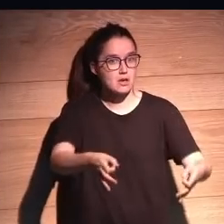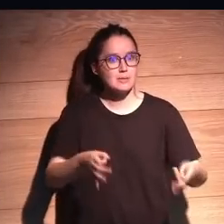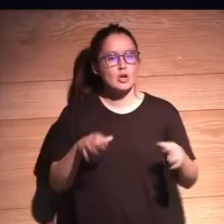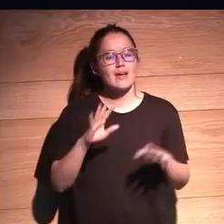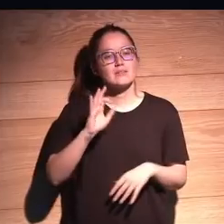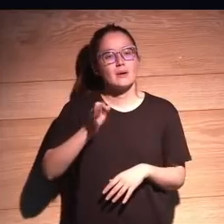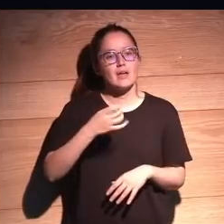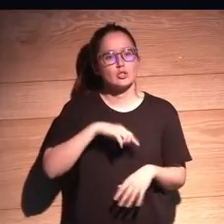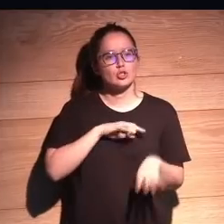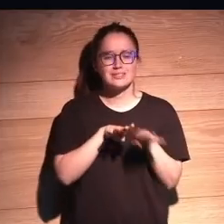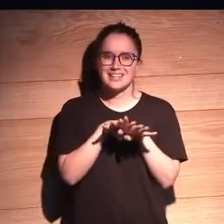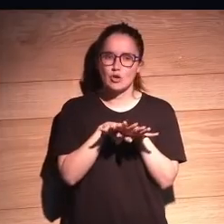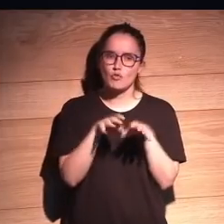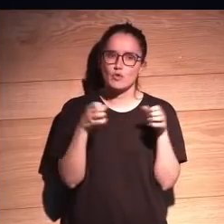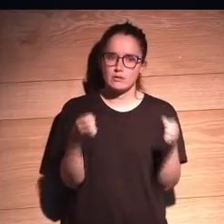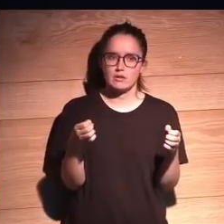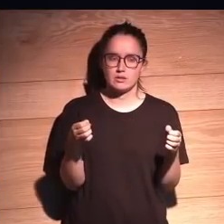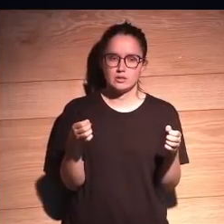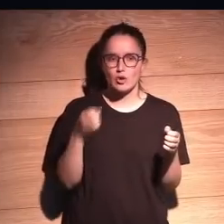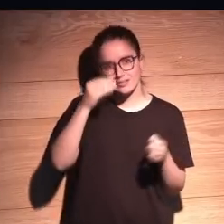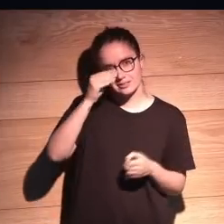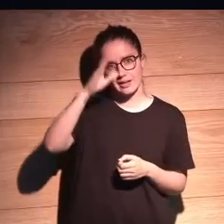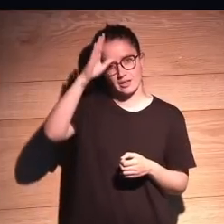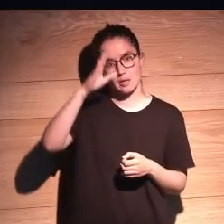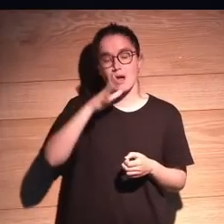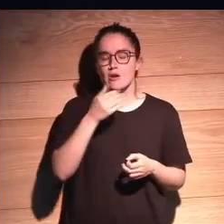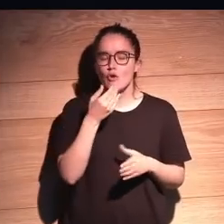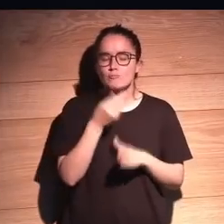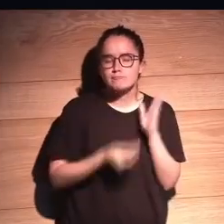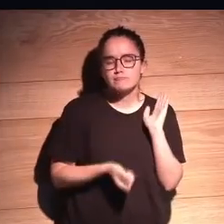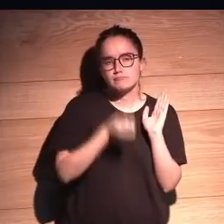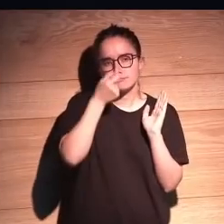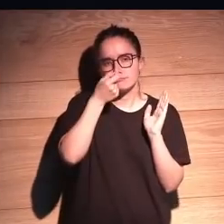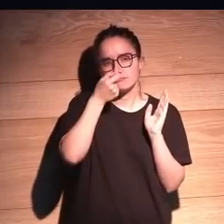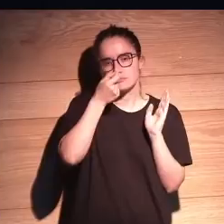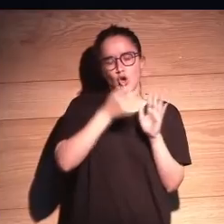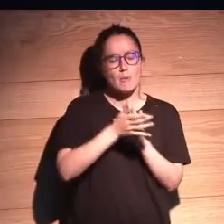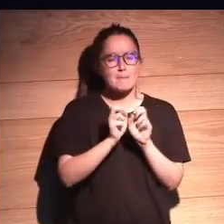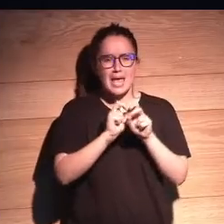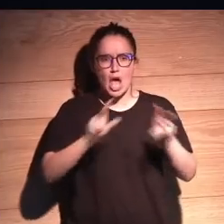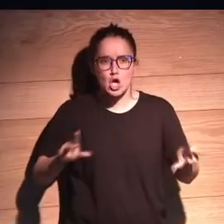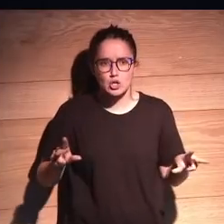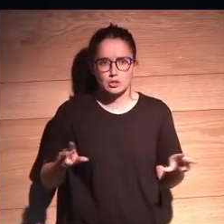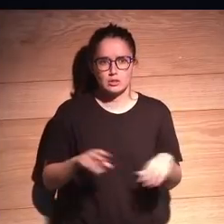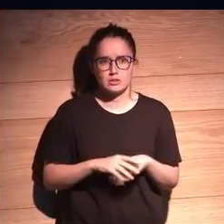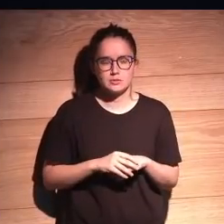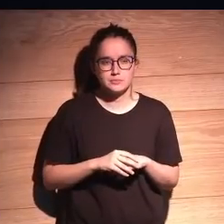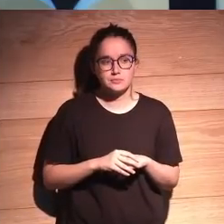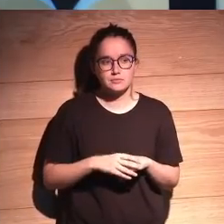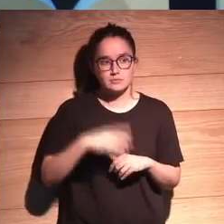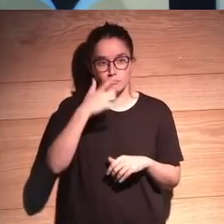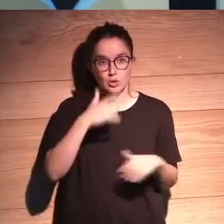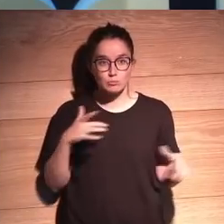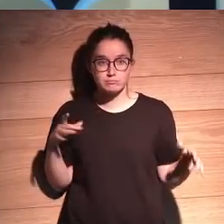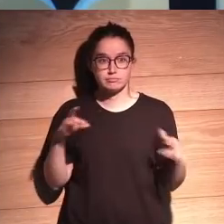Pero es cierto que somos muy críticos, ¿no? Con esas inteligencias. Cualquier pequeño error se magnifica. Muchísimo. Sí. Yo, un